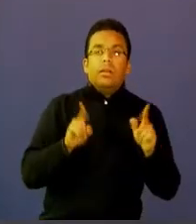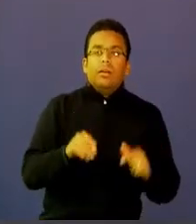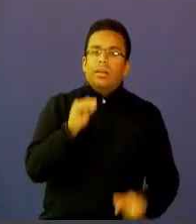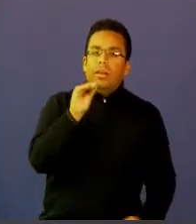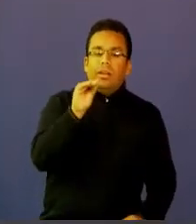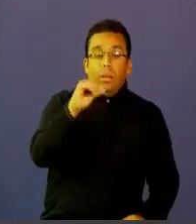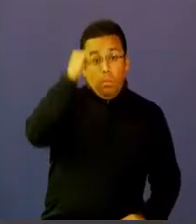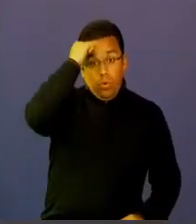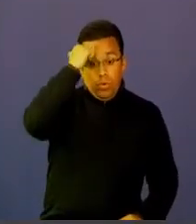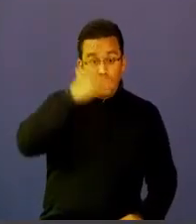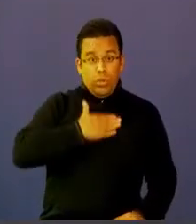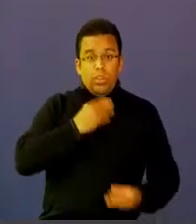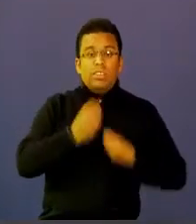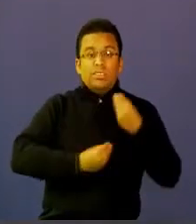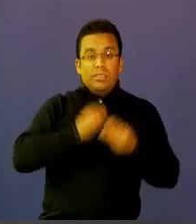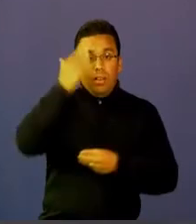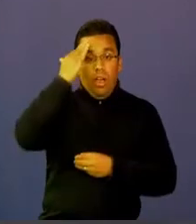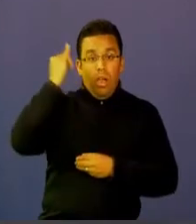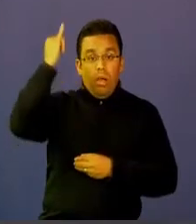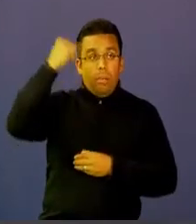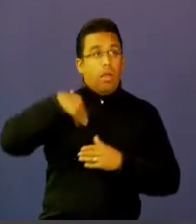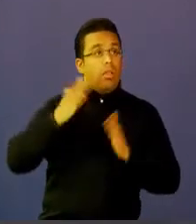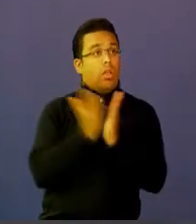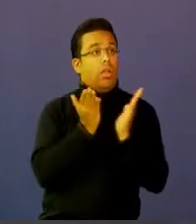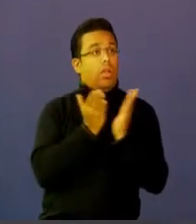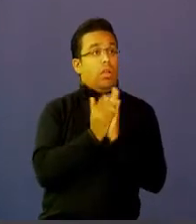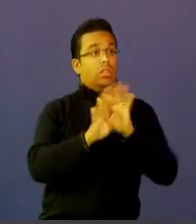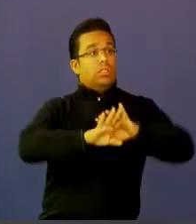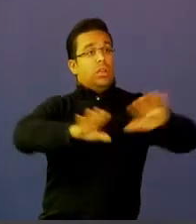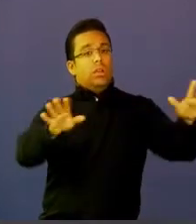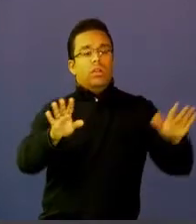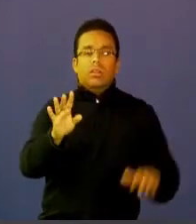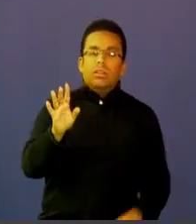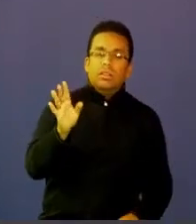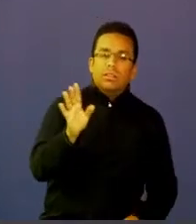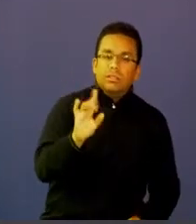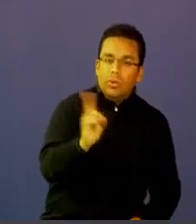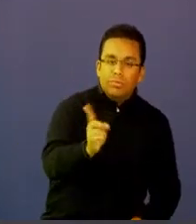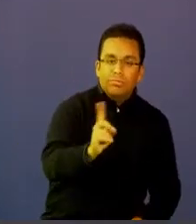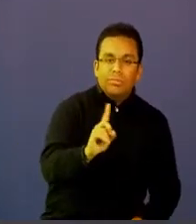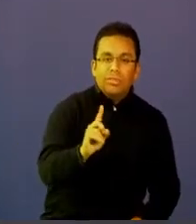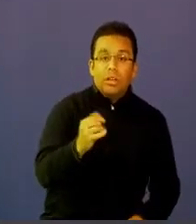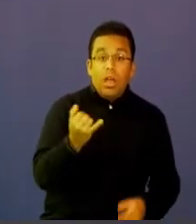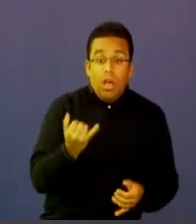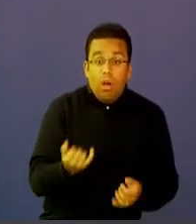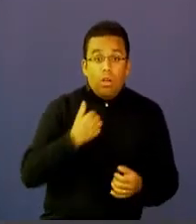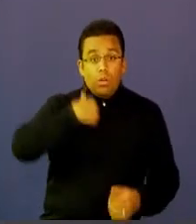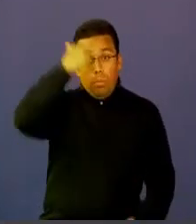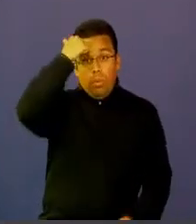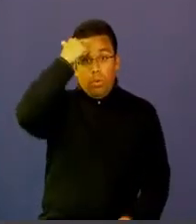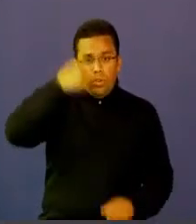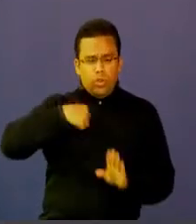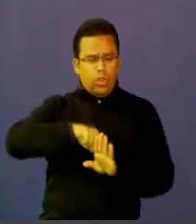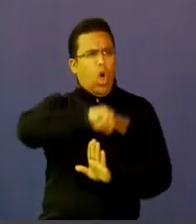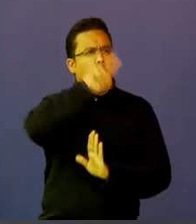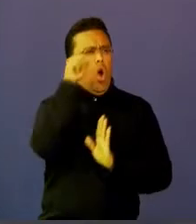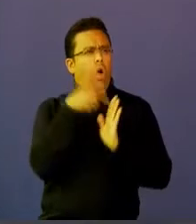que trabaja en red. Ya dejamos de tener el monopolio exclusivo y de ser un profesor o un maestro que tiene el monopolio total del